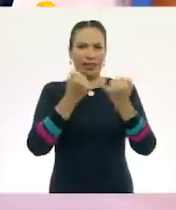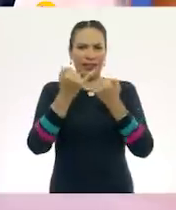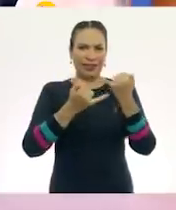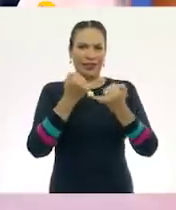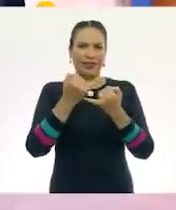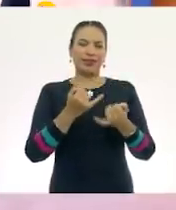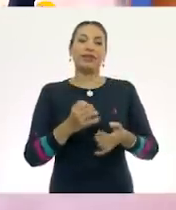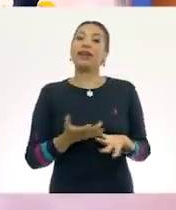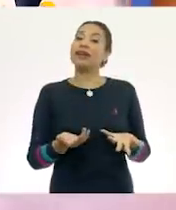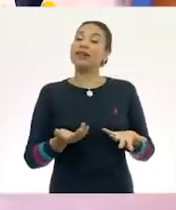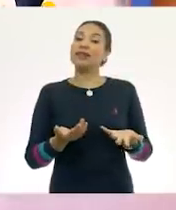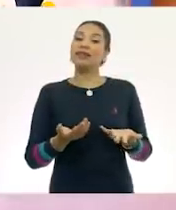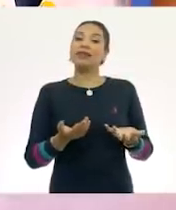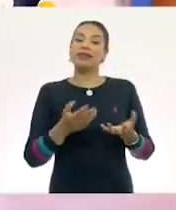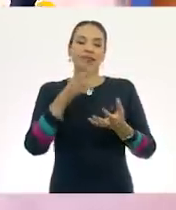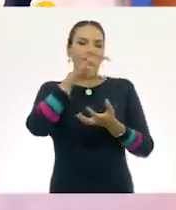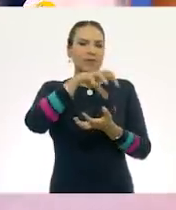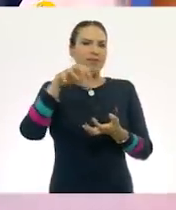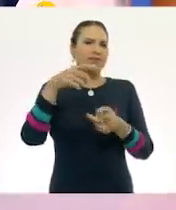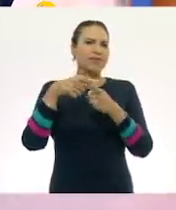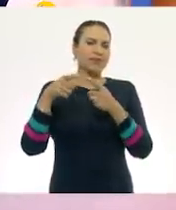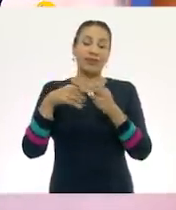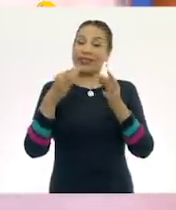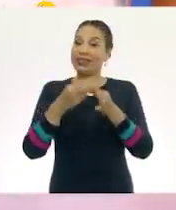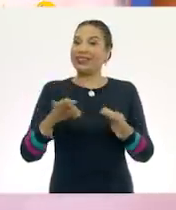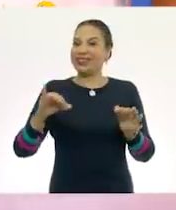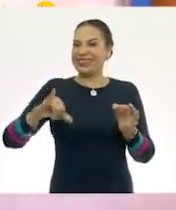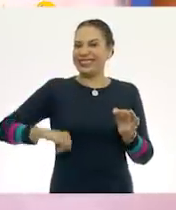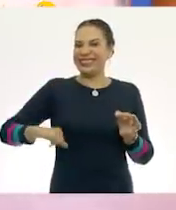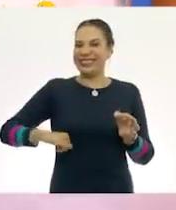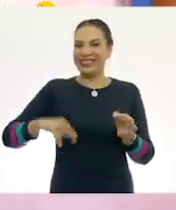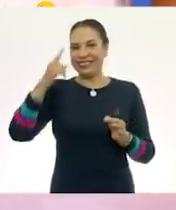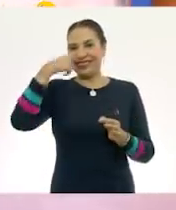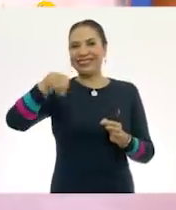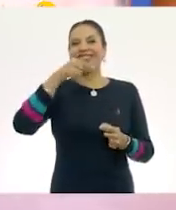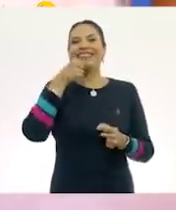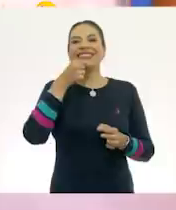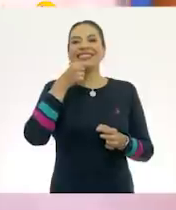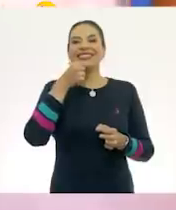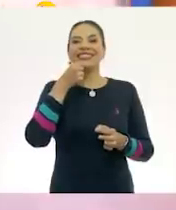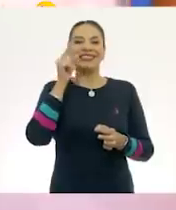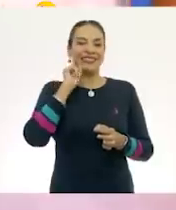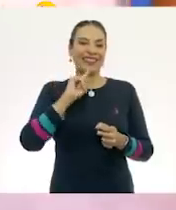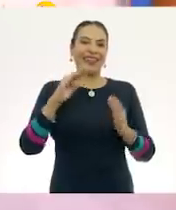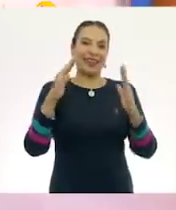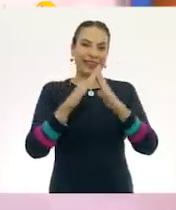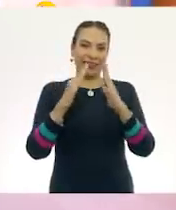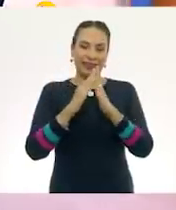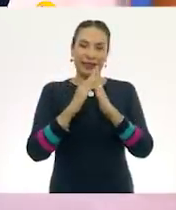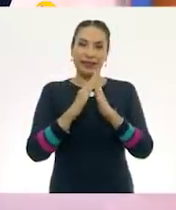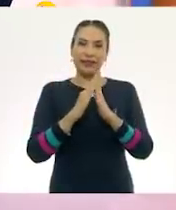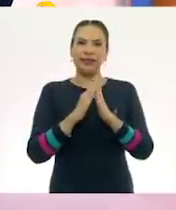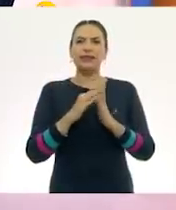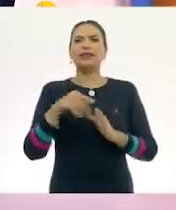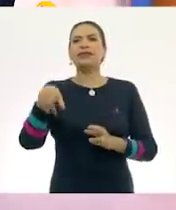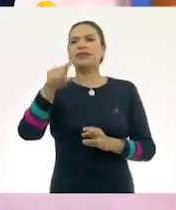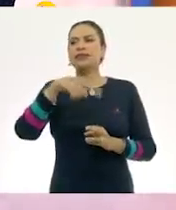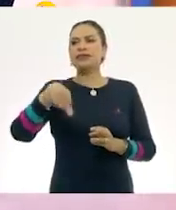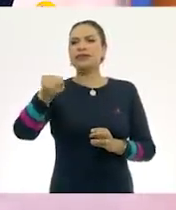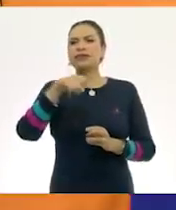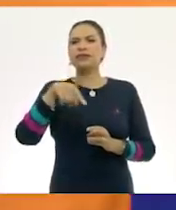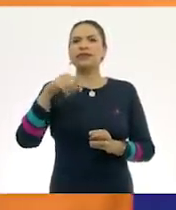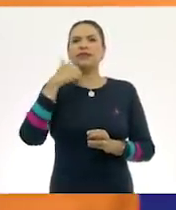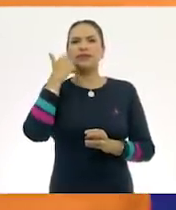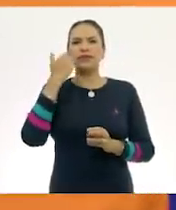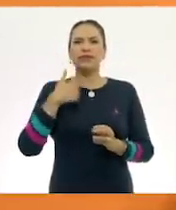Entonces va a ser algo muy interesante para nuestros niños y niñas allá en casita. Y bueno, para ello quiero